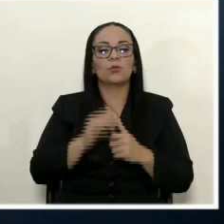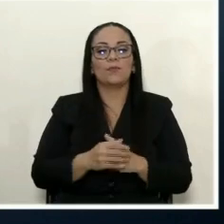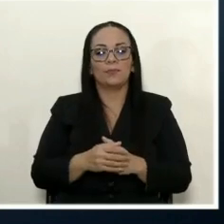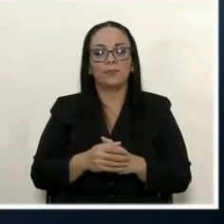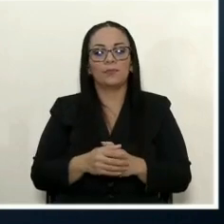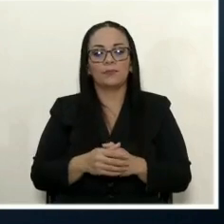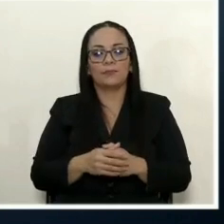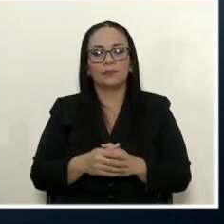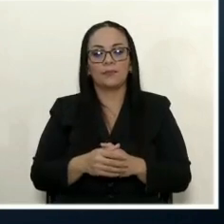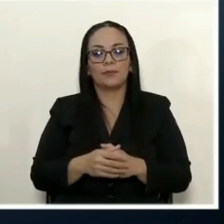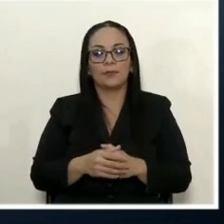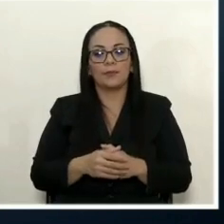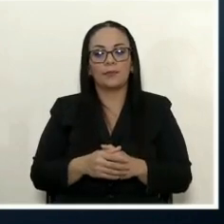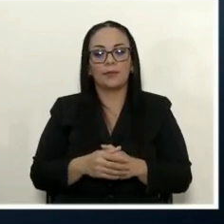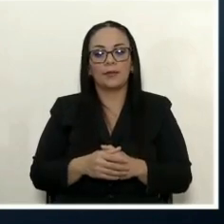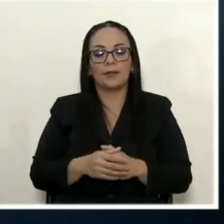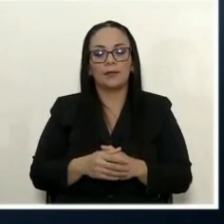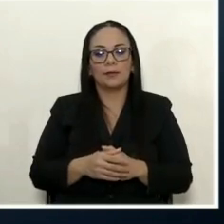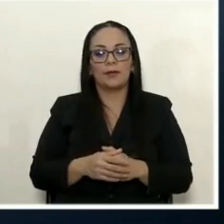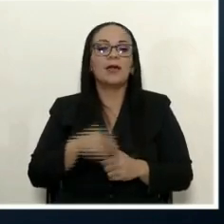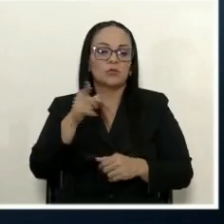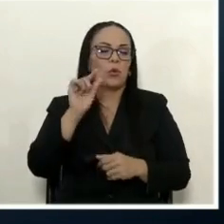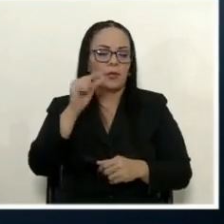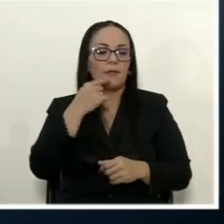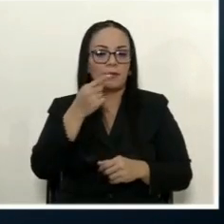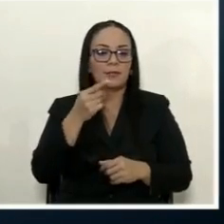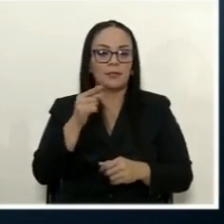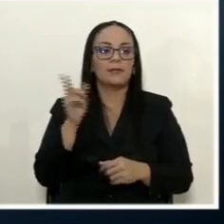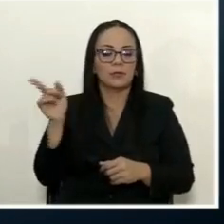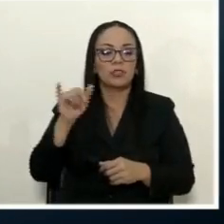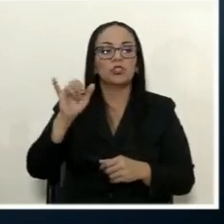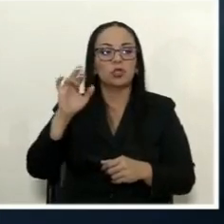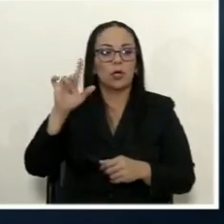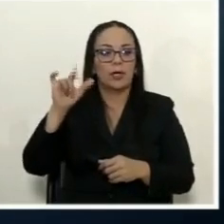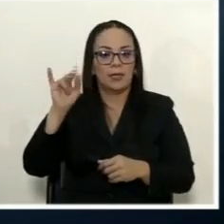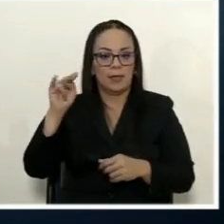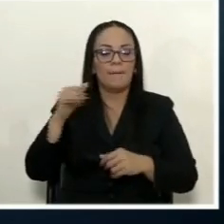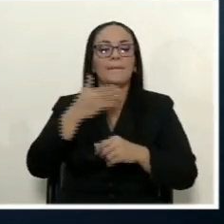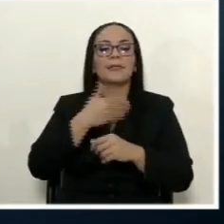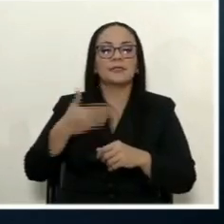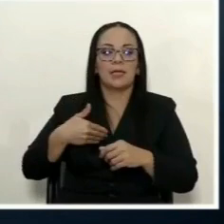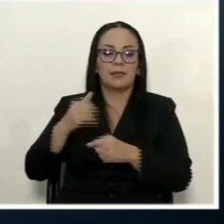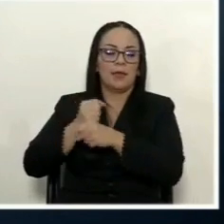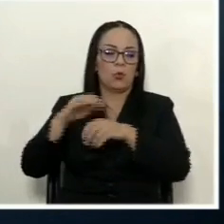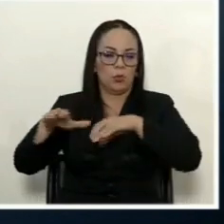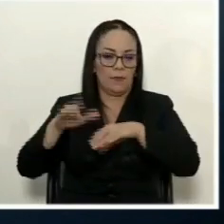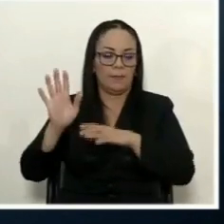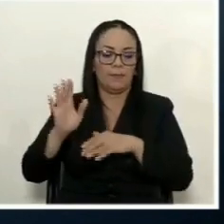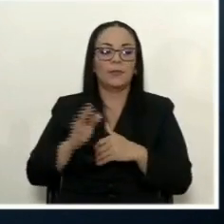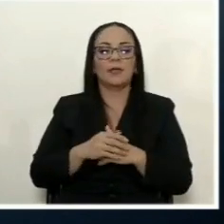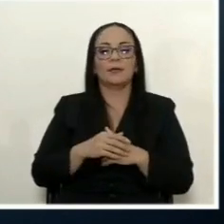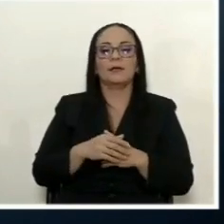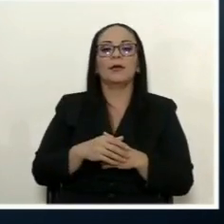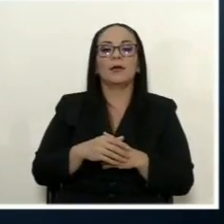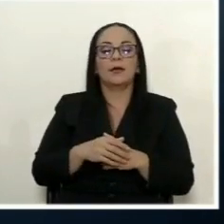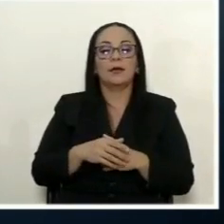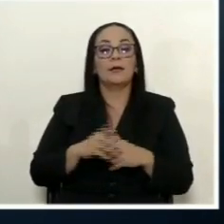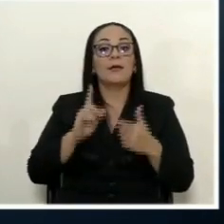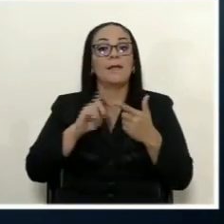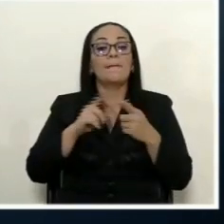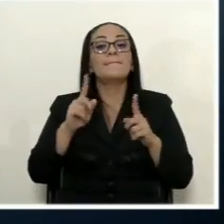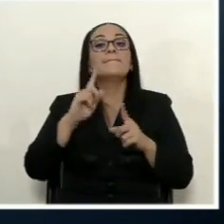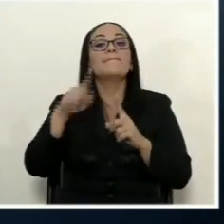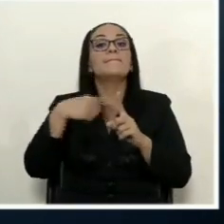doña Yorleni, la presidenta ejecutiva. Entonces, eso funcionó. Y